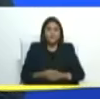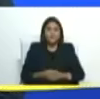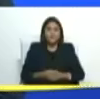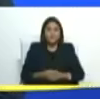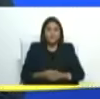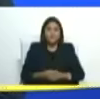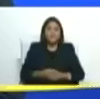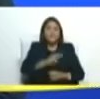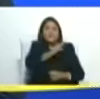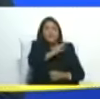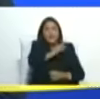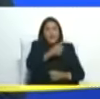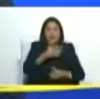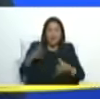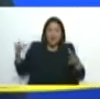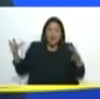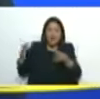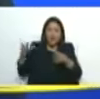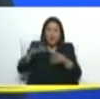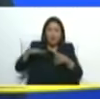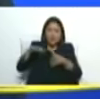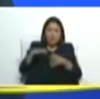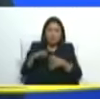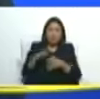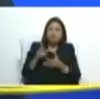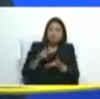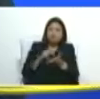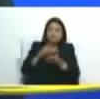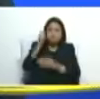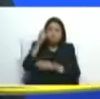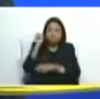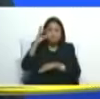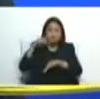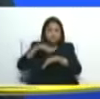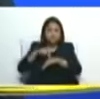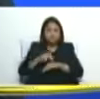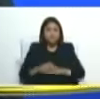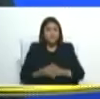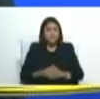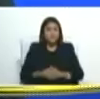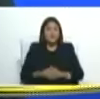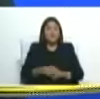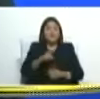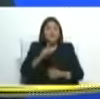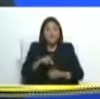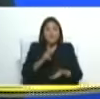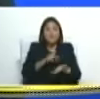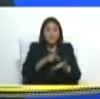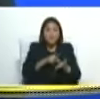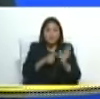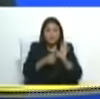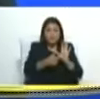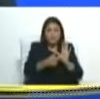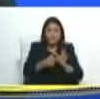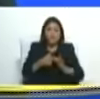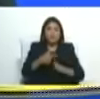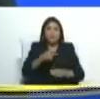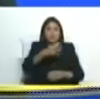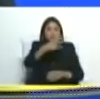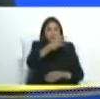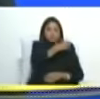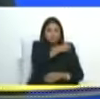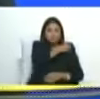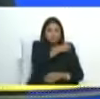Asamblea Nacional, y también han estado partícipes los comandantes